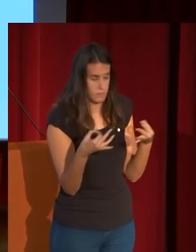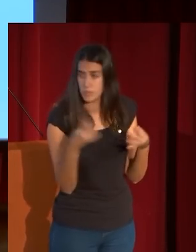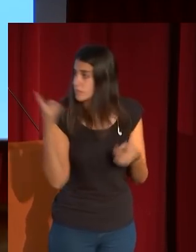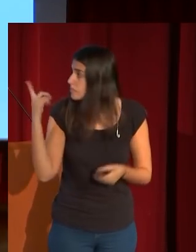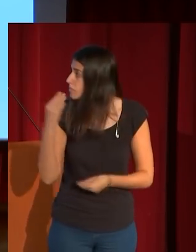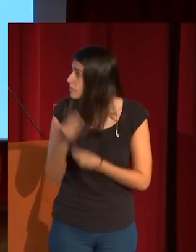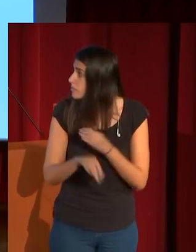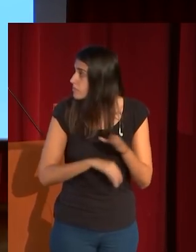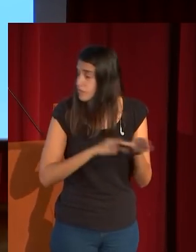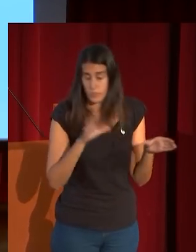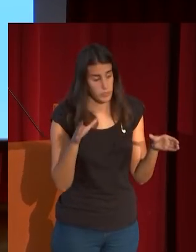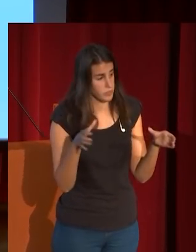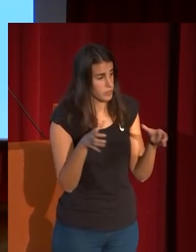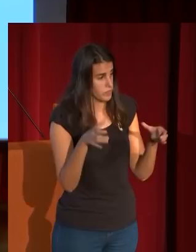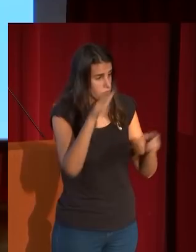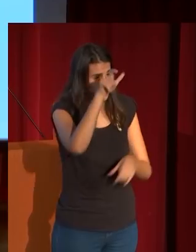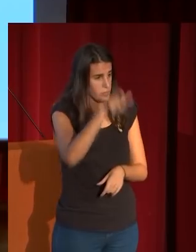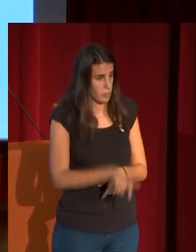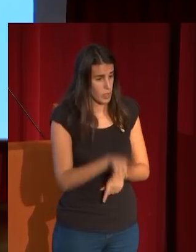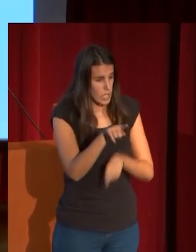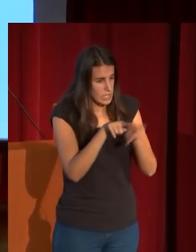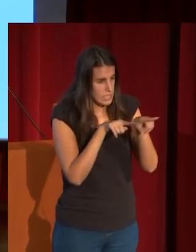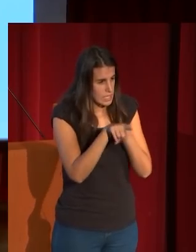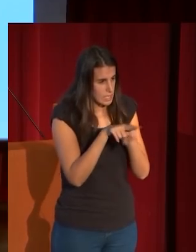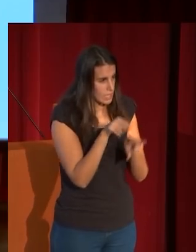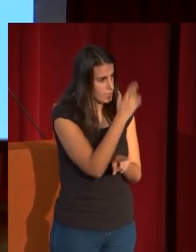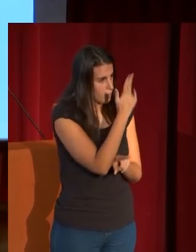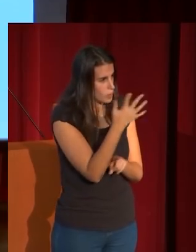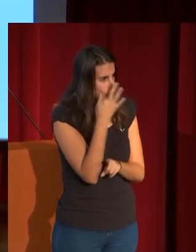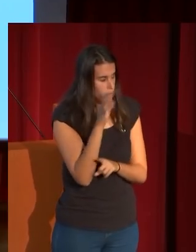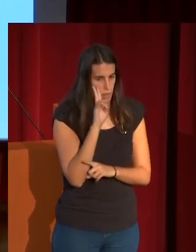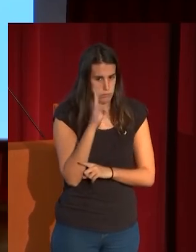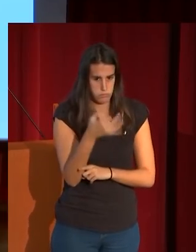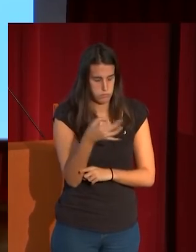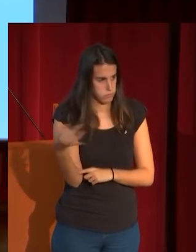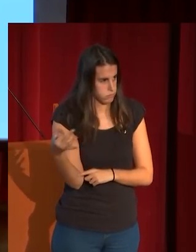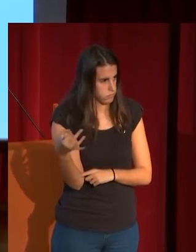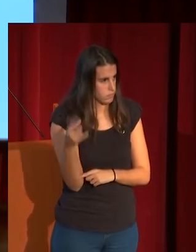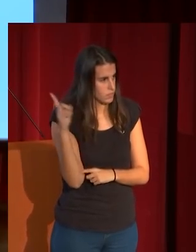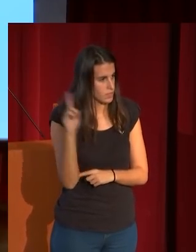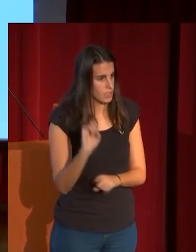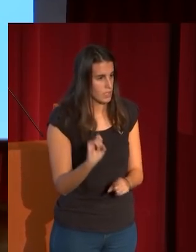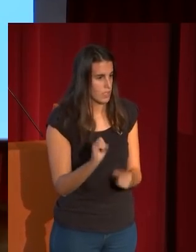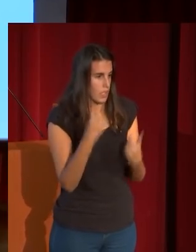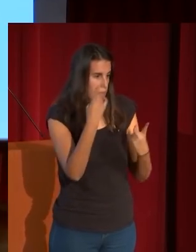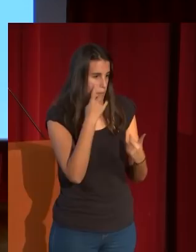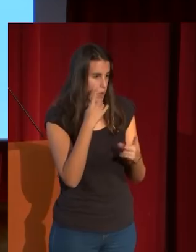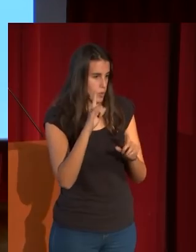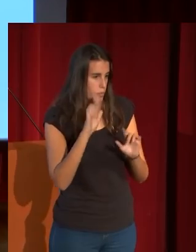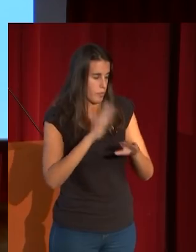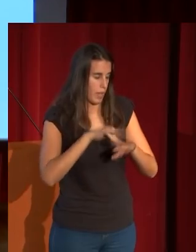de refinados críticos y pintores en Francia tienen Fortuny uno de sus primeros cultivadores